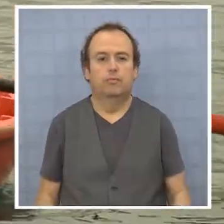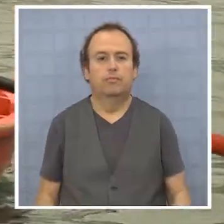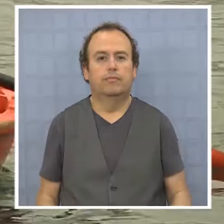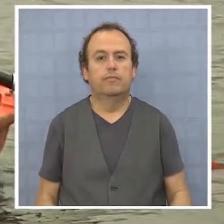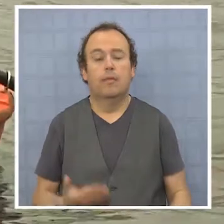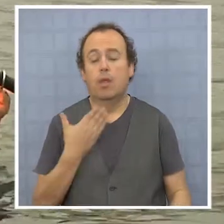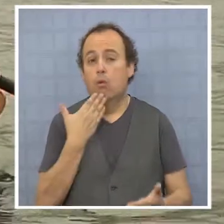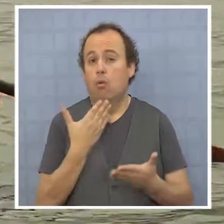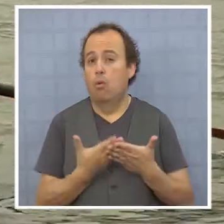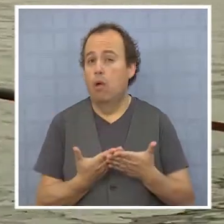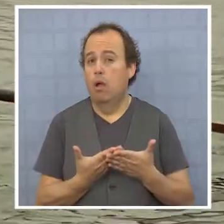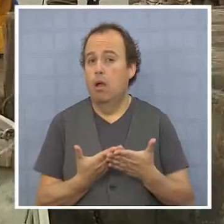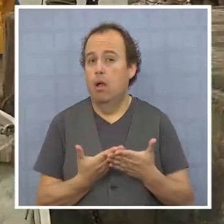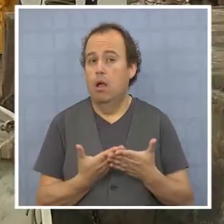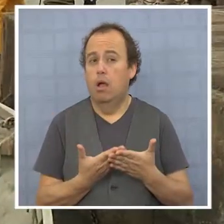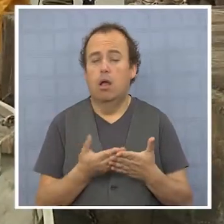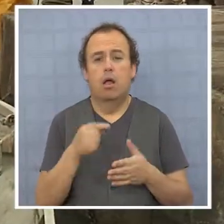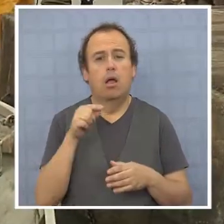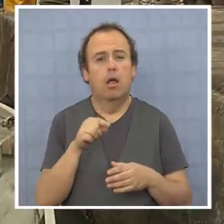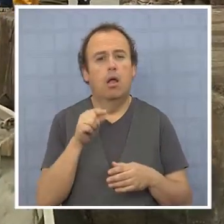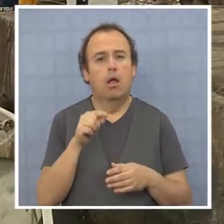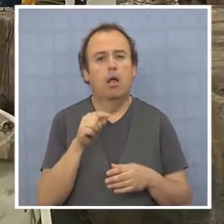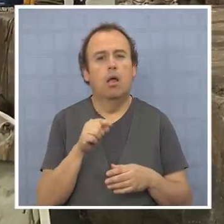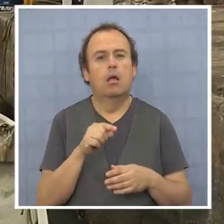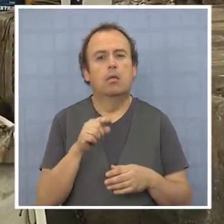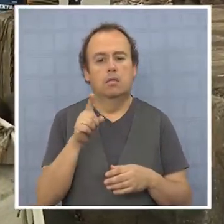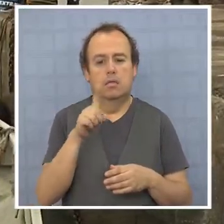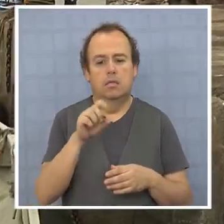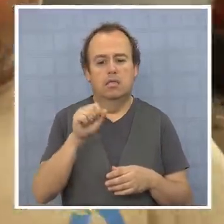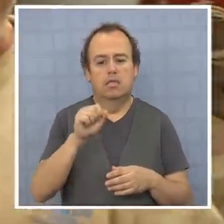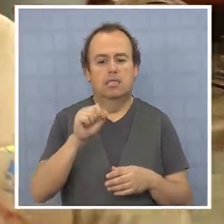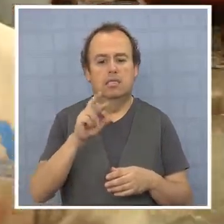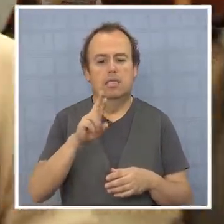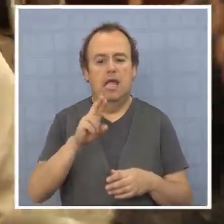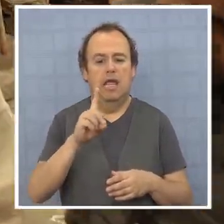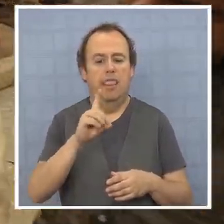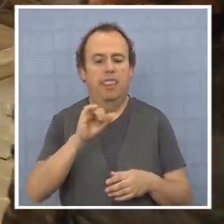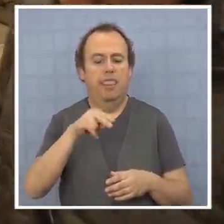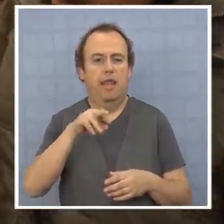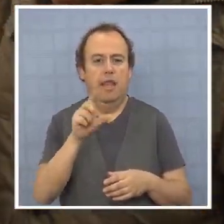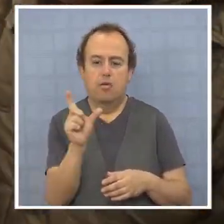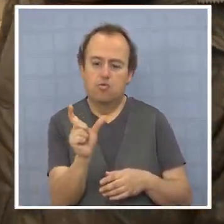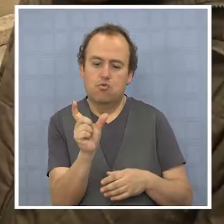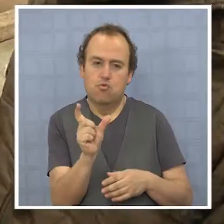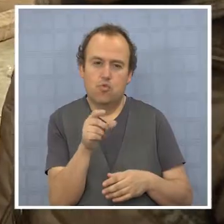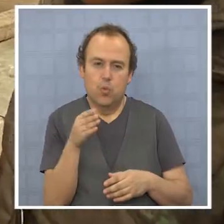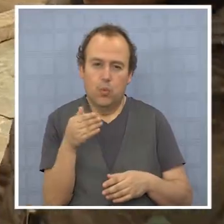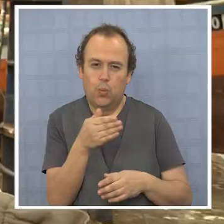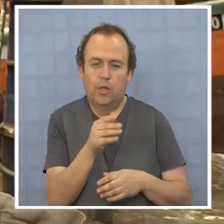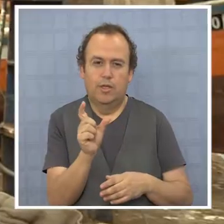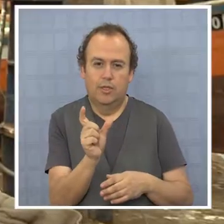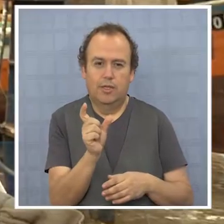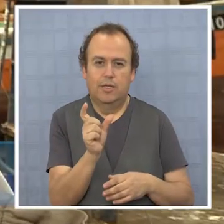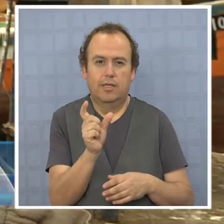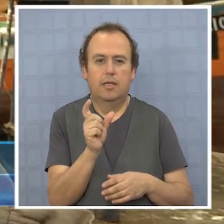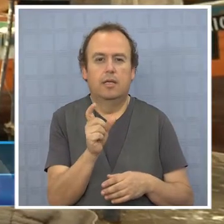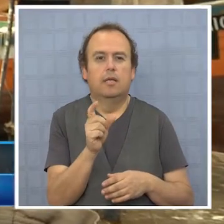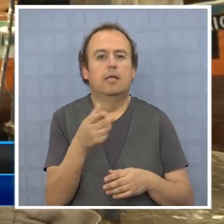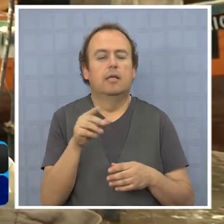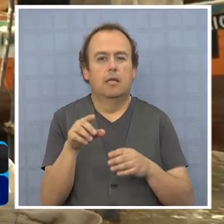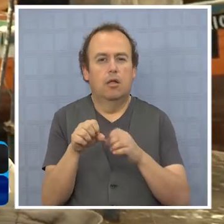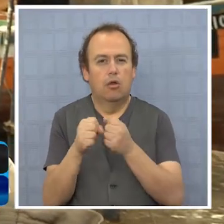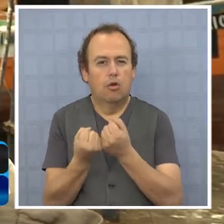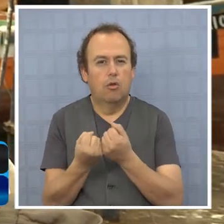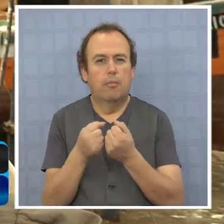van cayendo, caían en ese momento sardinas españolas, que hoy día está extinguidas, uno la quebraba y reventaba en huevo.